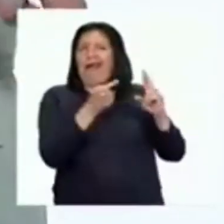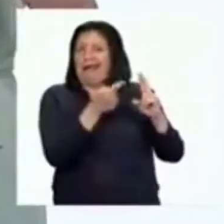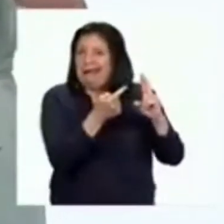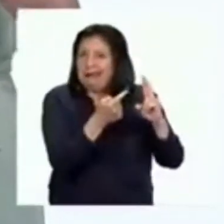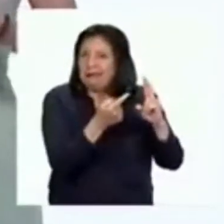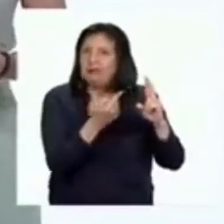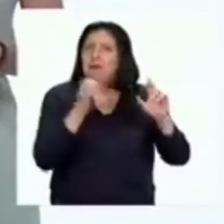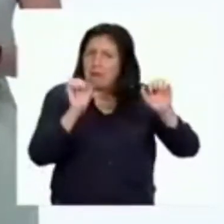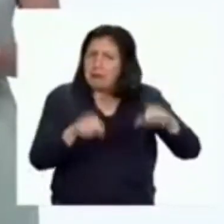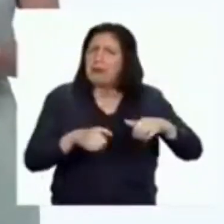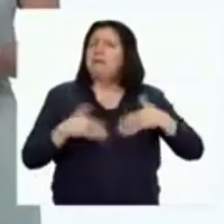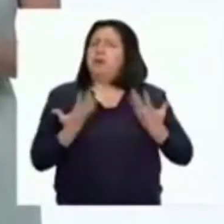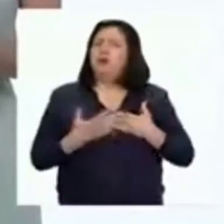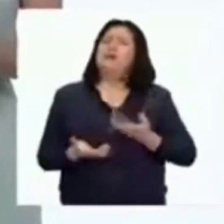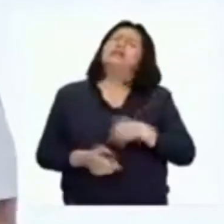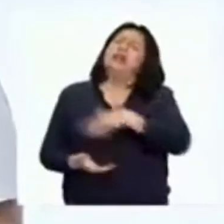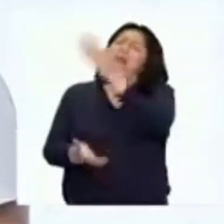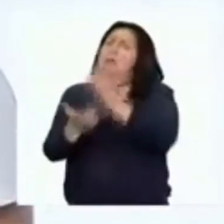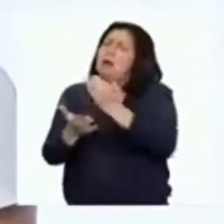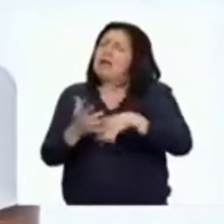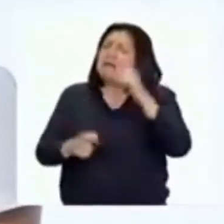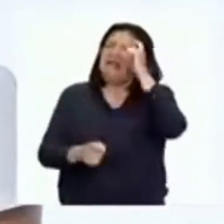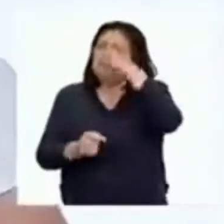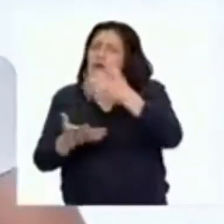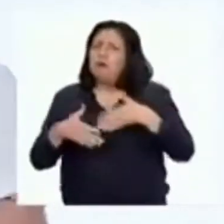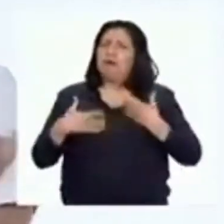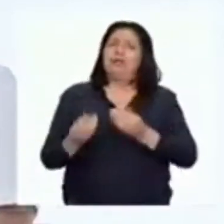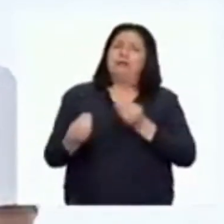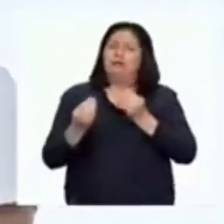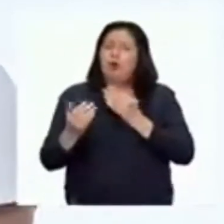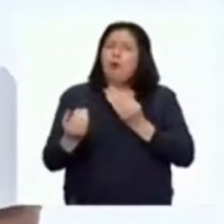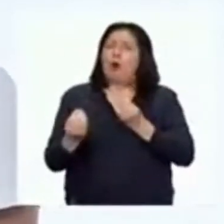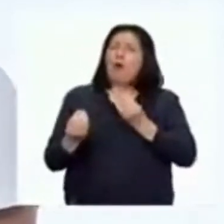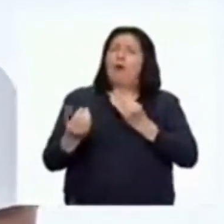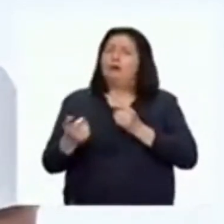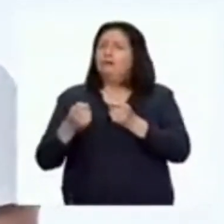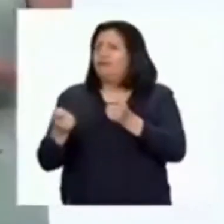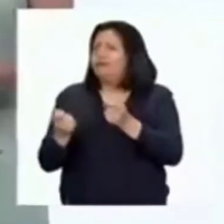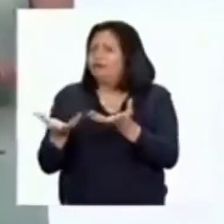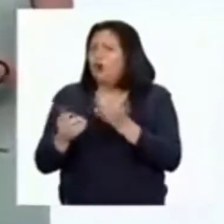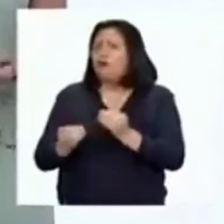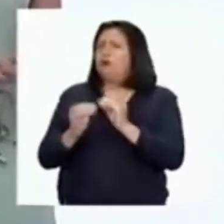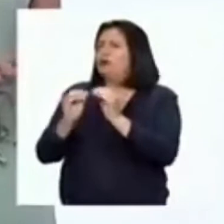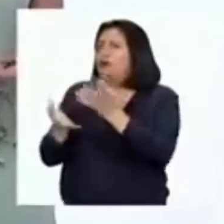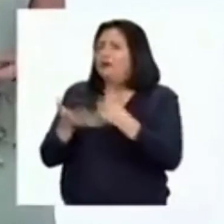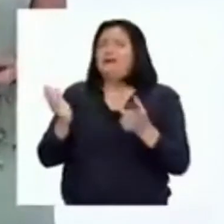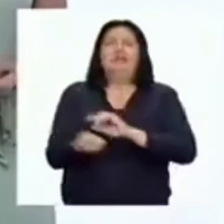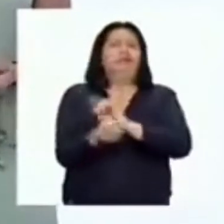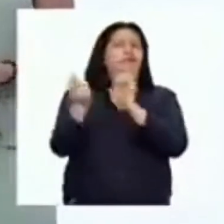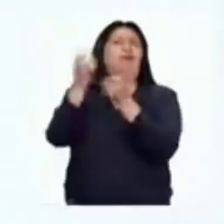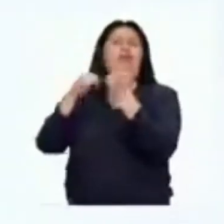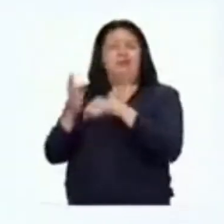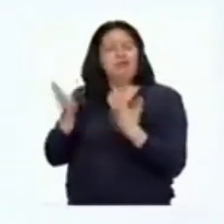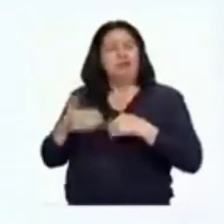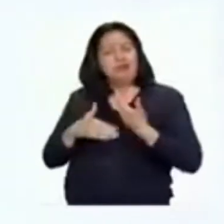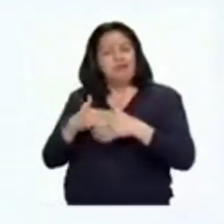capacidad para hacer frente a las adversidades que nos presenta la vida, transformando todo lo que sentimos para superarlo y seguir